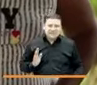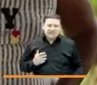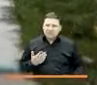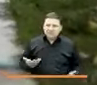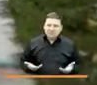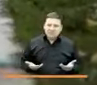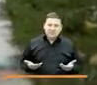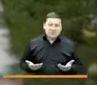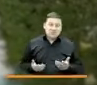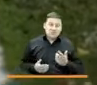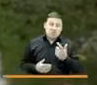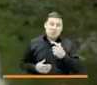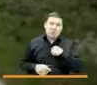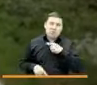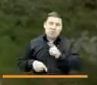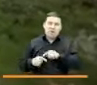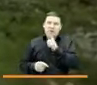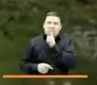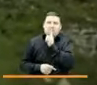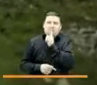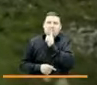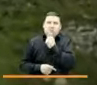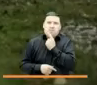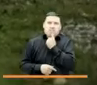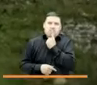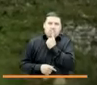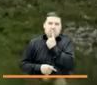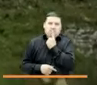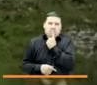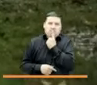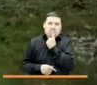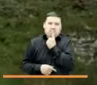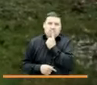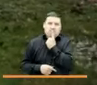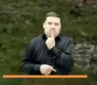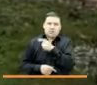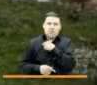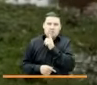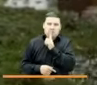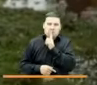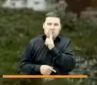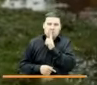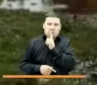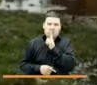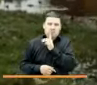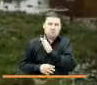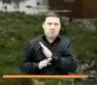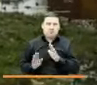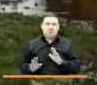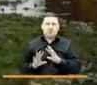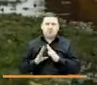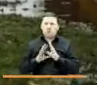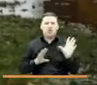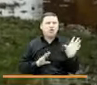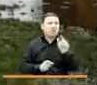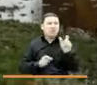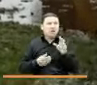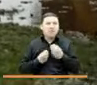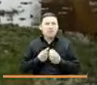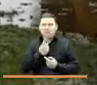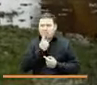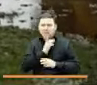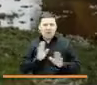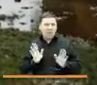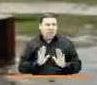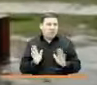muy fregada y no podíamos decir nada y teníamos que estar callados ahí todo el mundo callado callado no pasó nada no ha